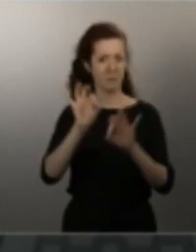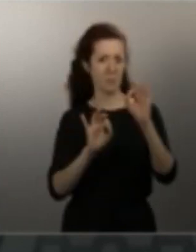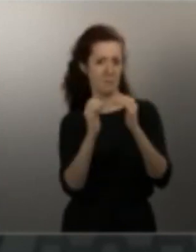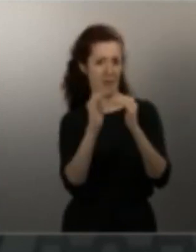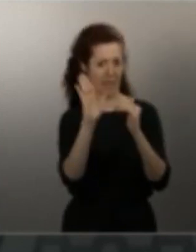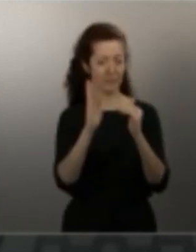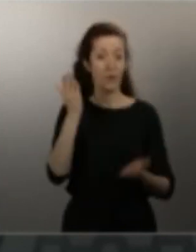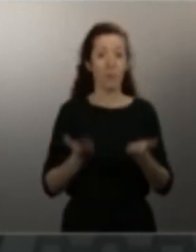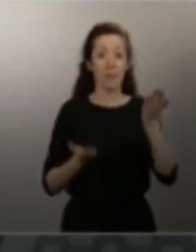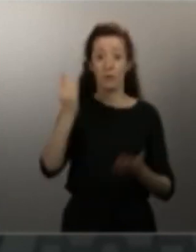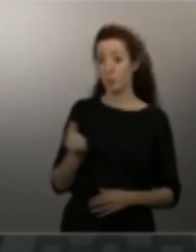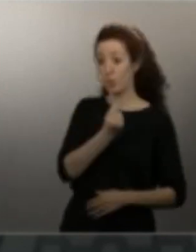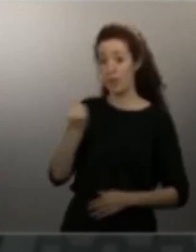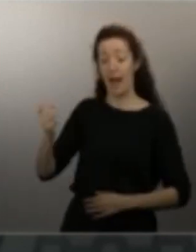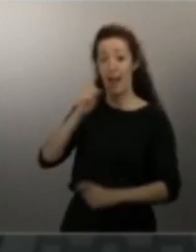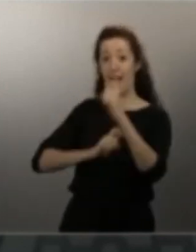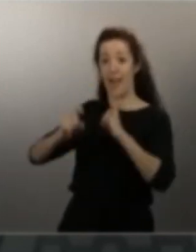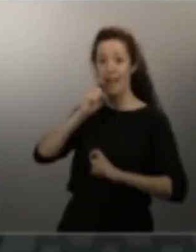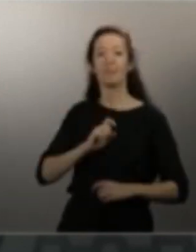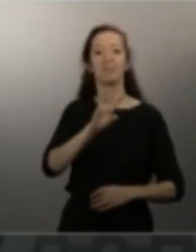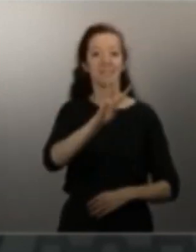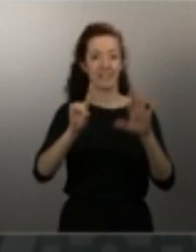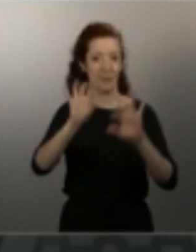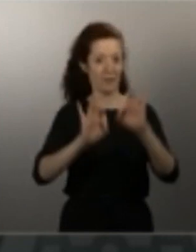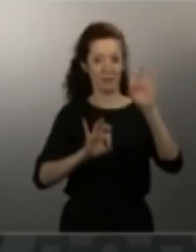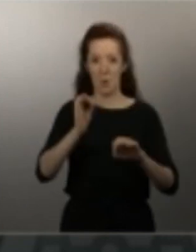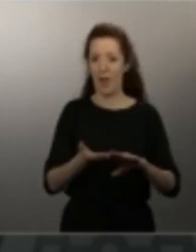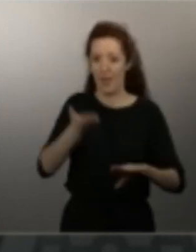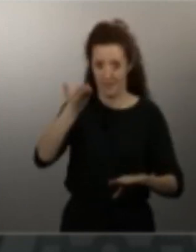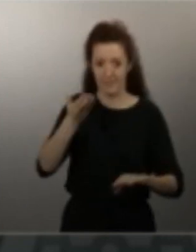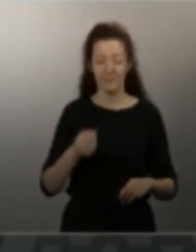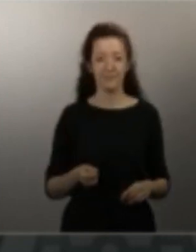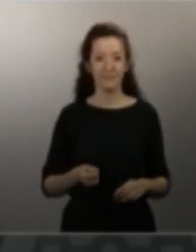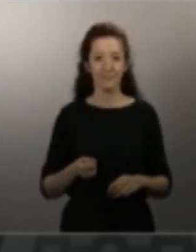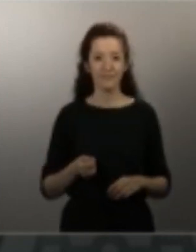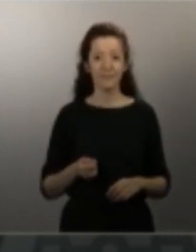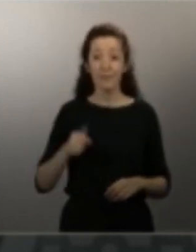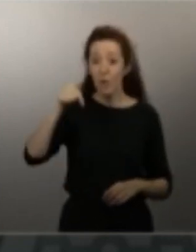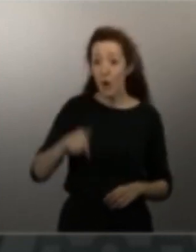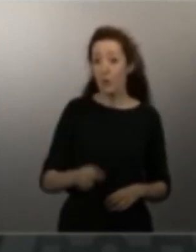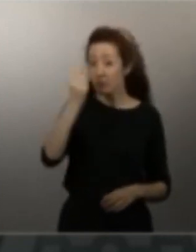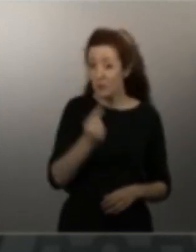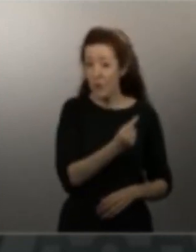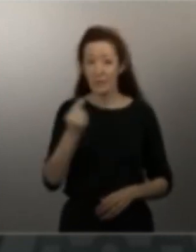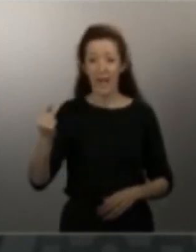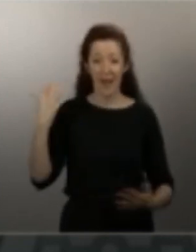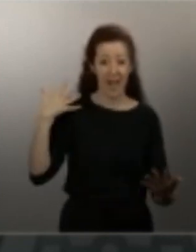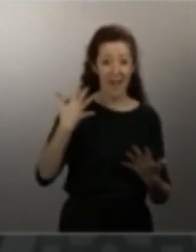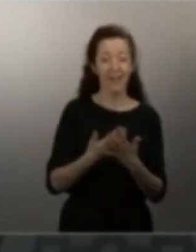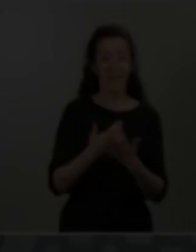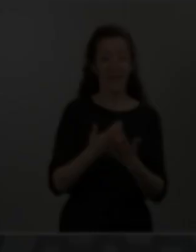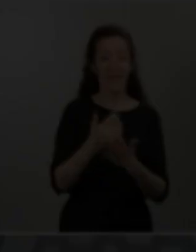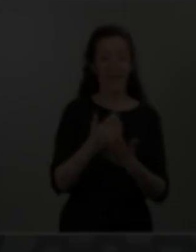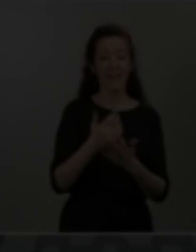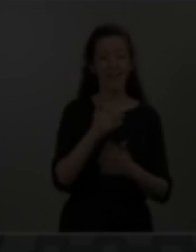notificados y hoy este total de pacientes dados de alta serían de 59.000, algo más de 59.000